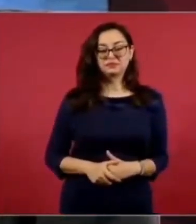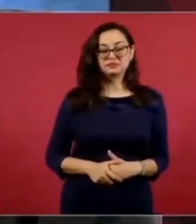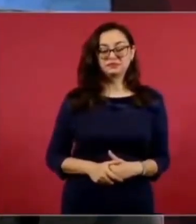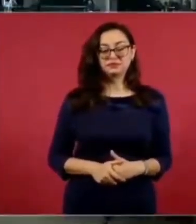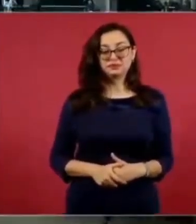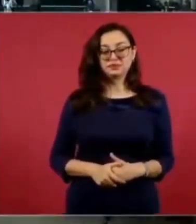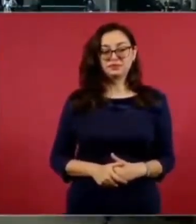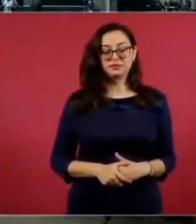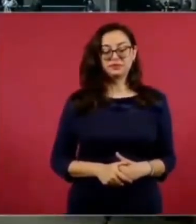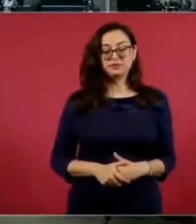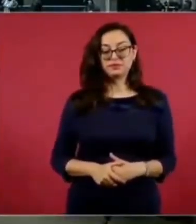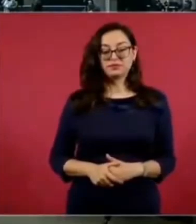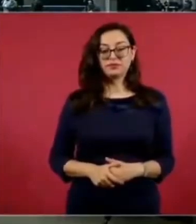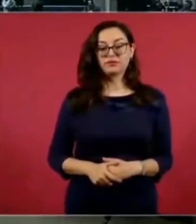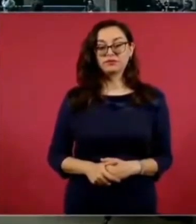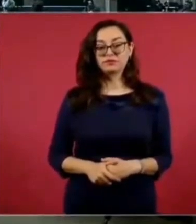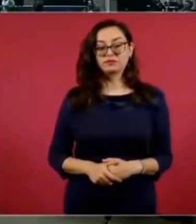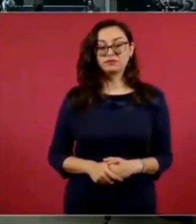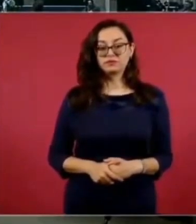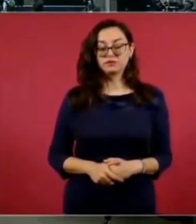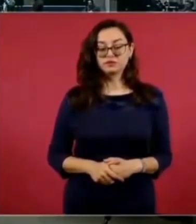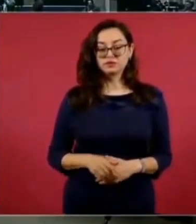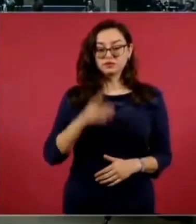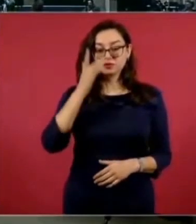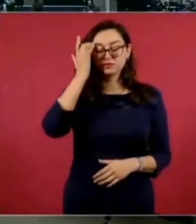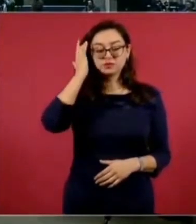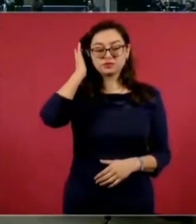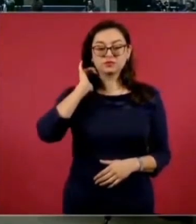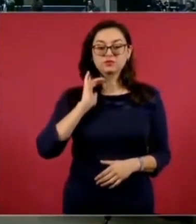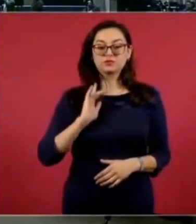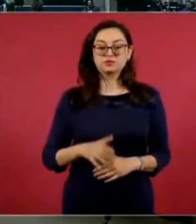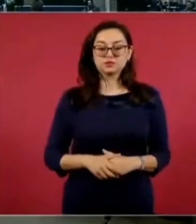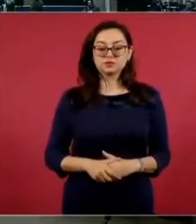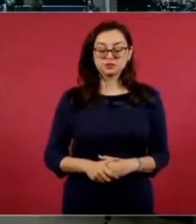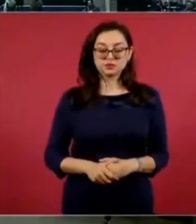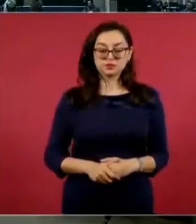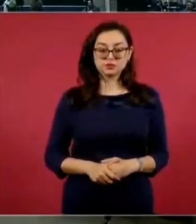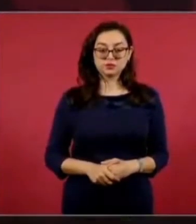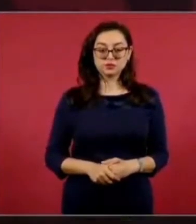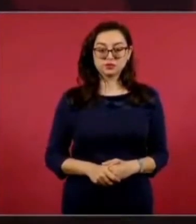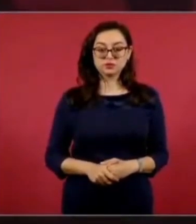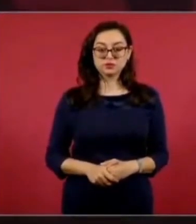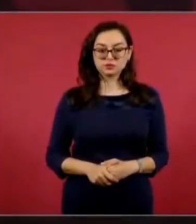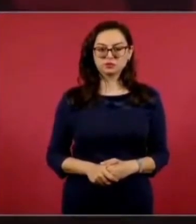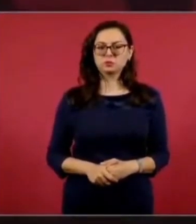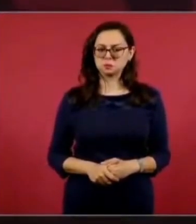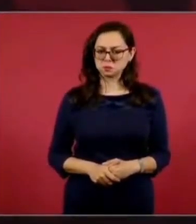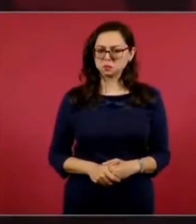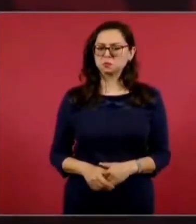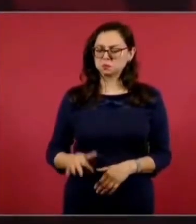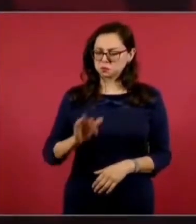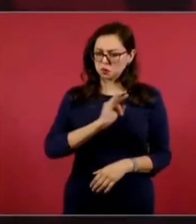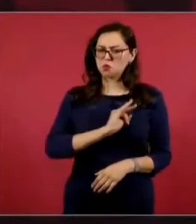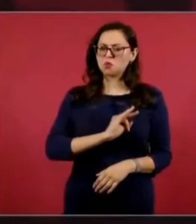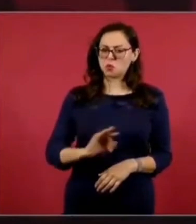¿Ya se quite la pausa en la relación bilateral con España? Hay posibilidades, cómo no.